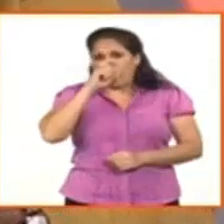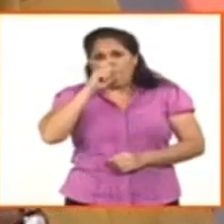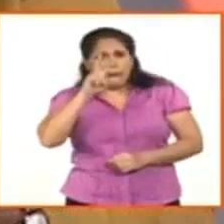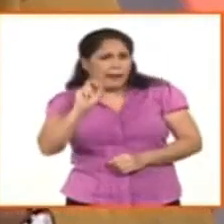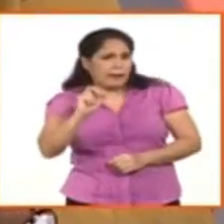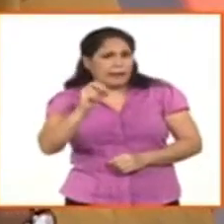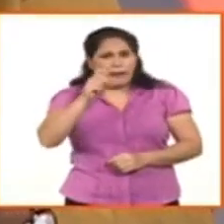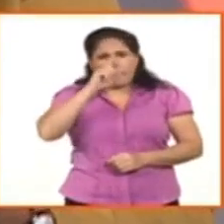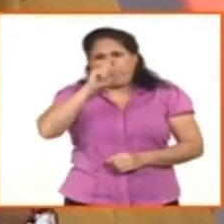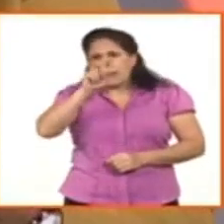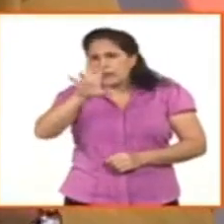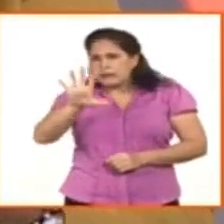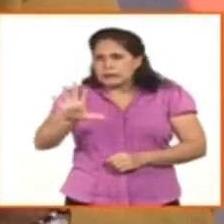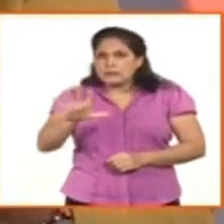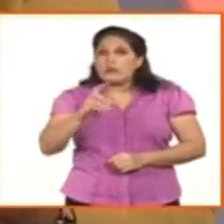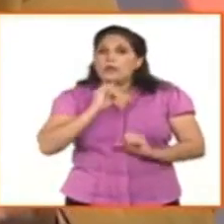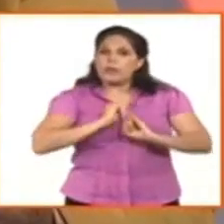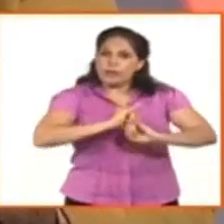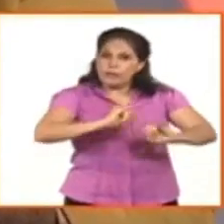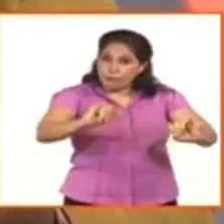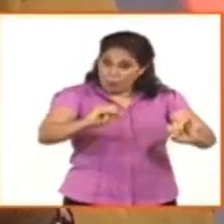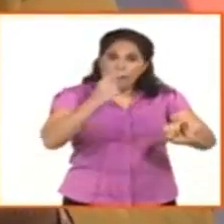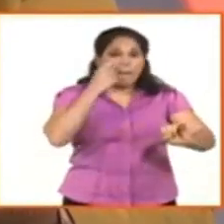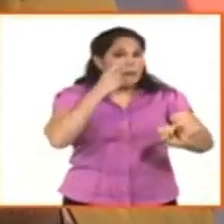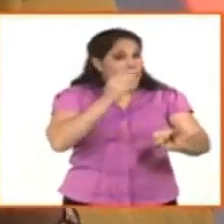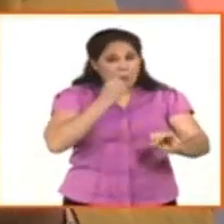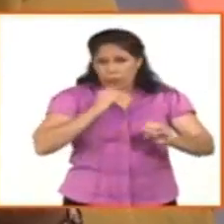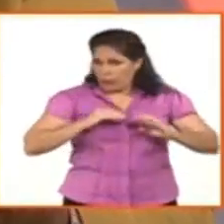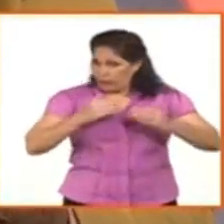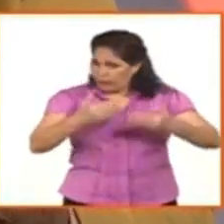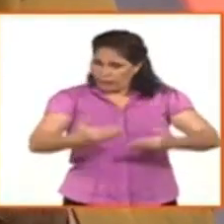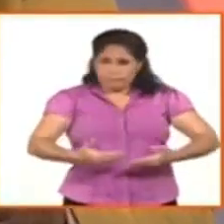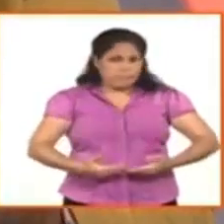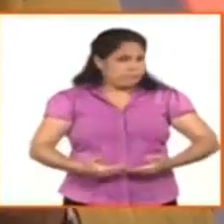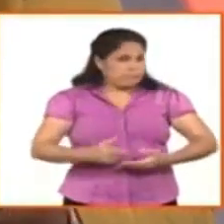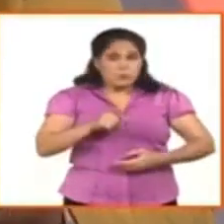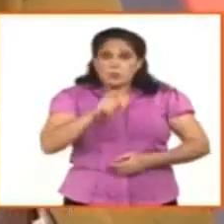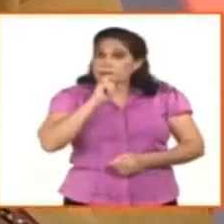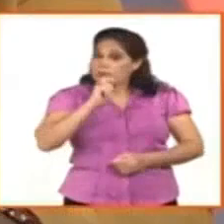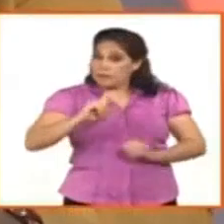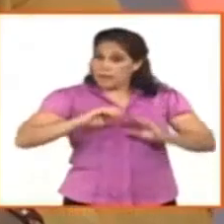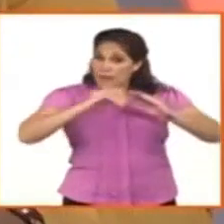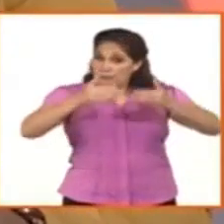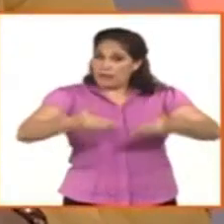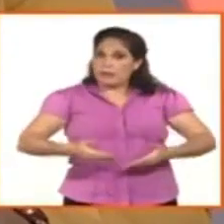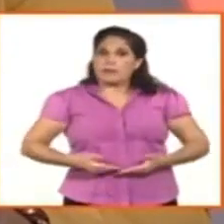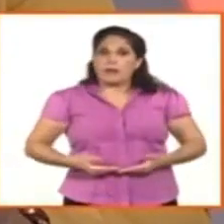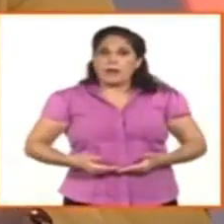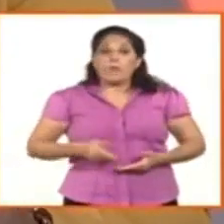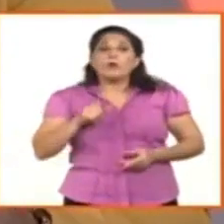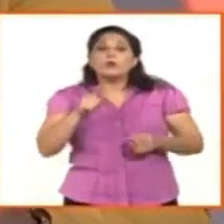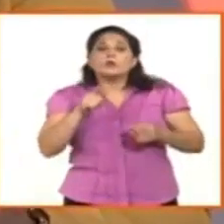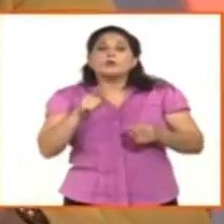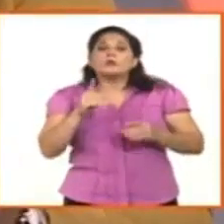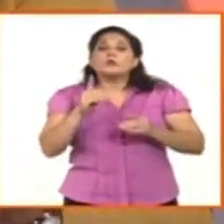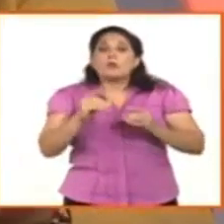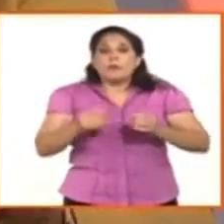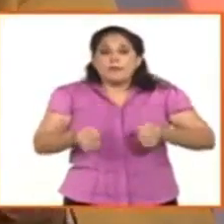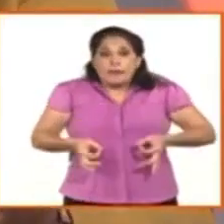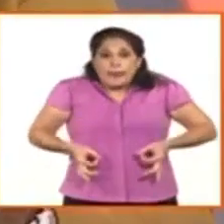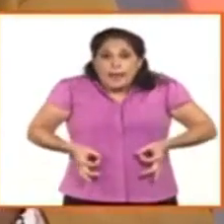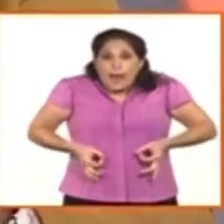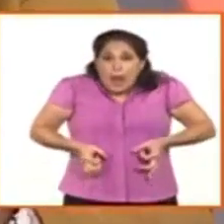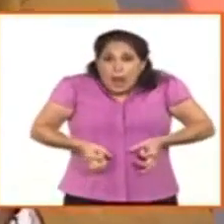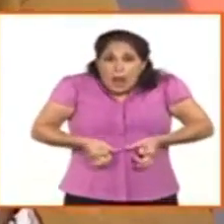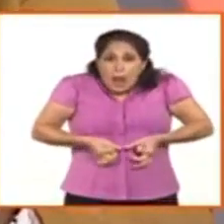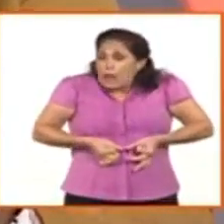años ¿cuánta frustración ha sentido esa persona cuando sabe que no tiene ni mínimo de posibilidad de